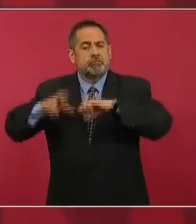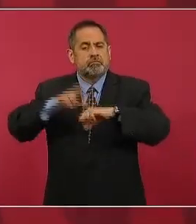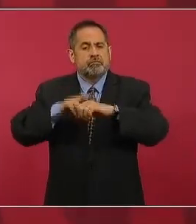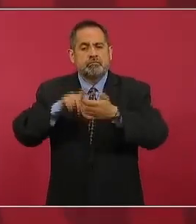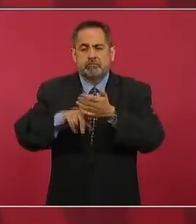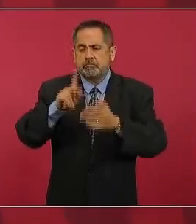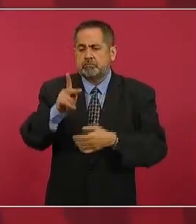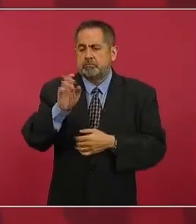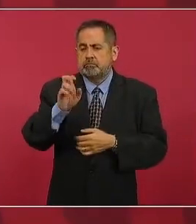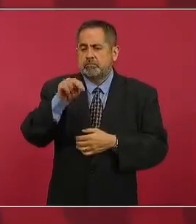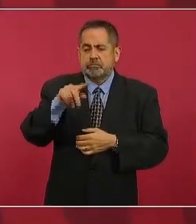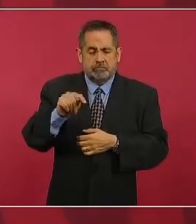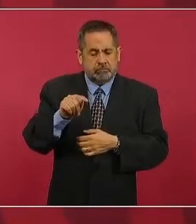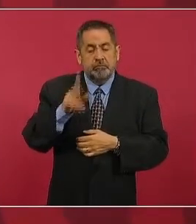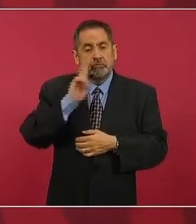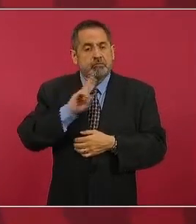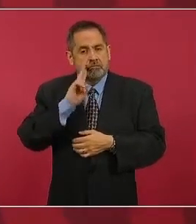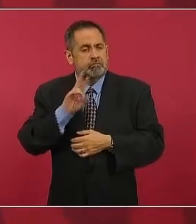Salazar